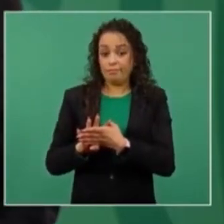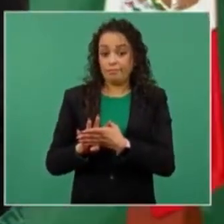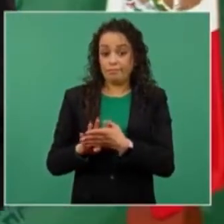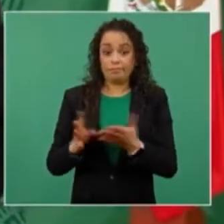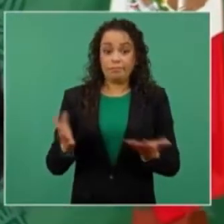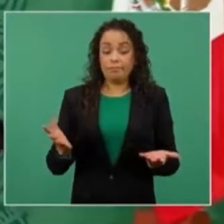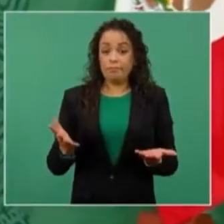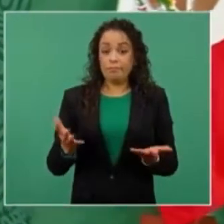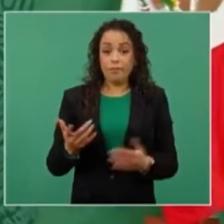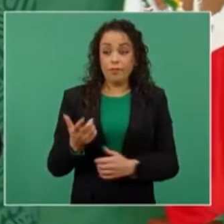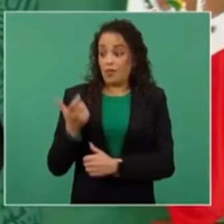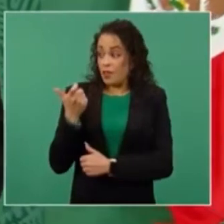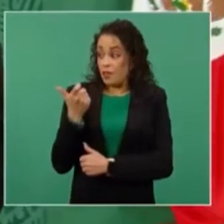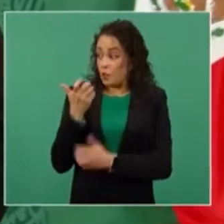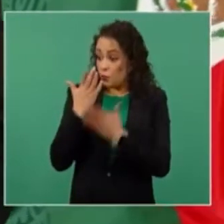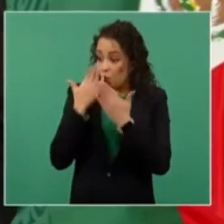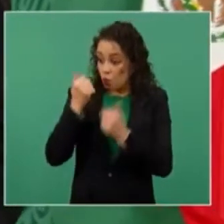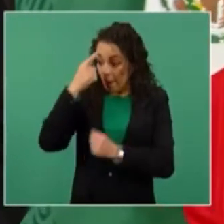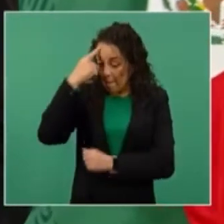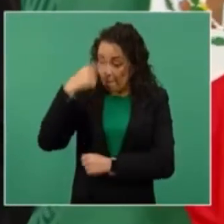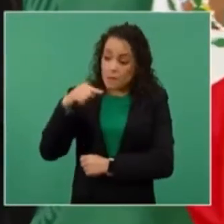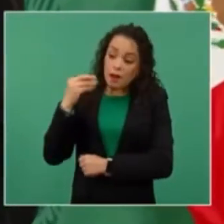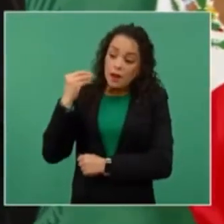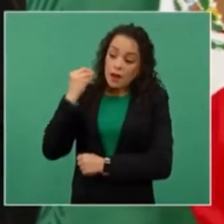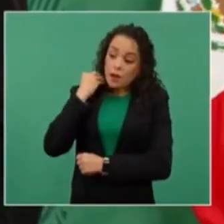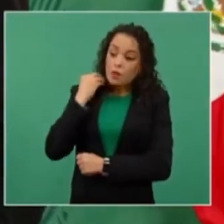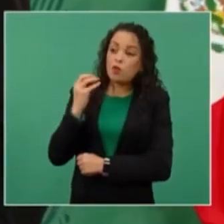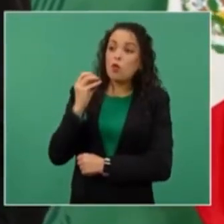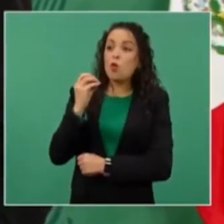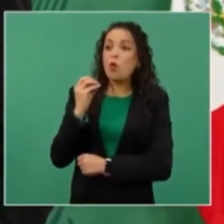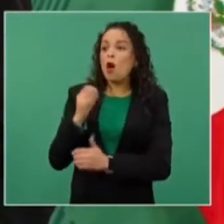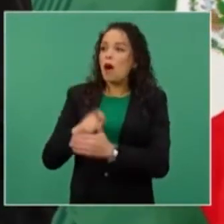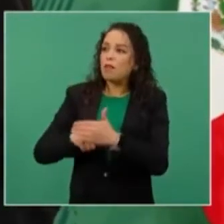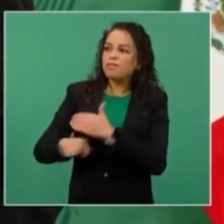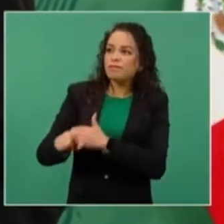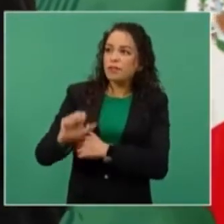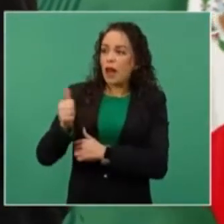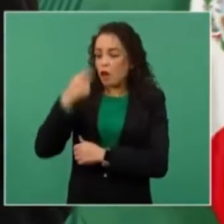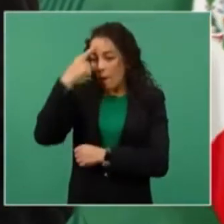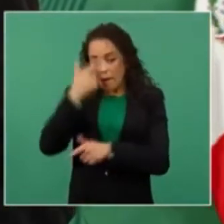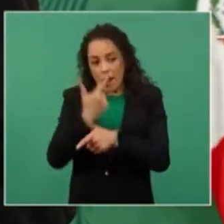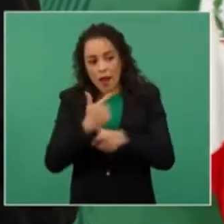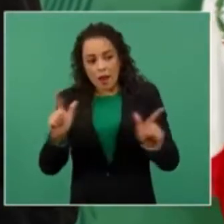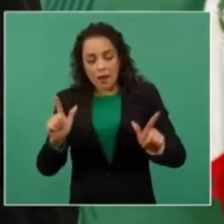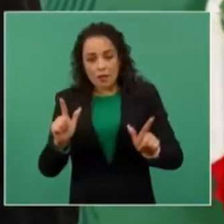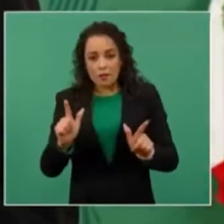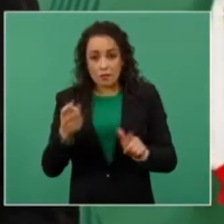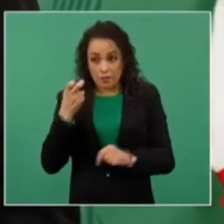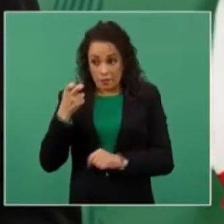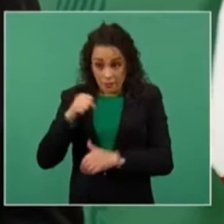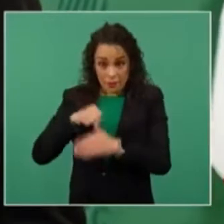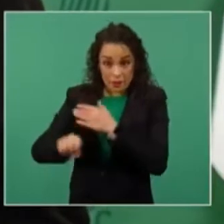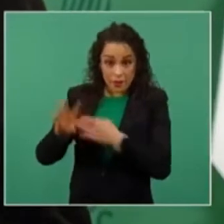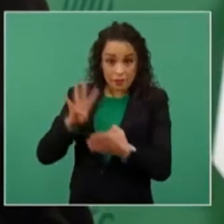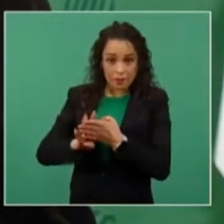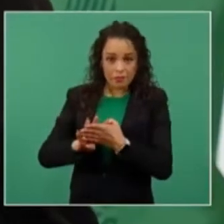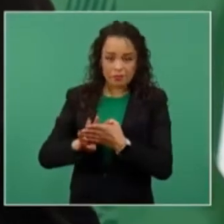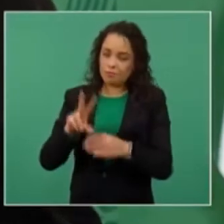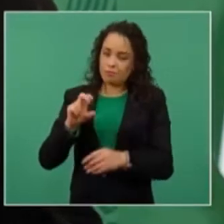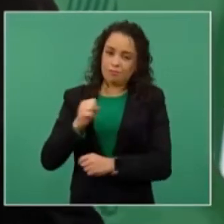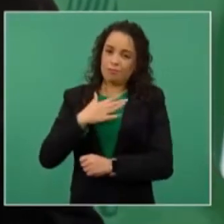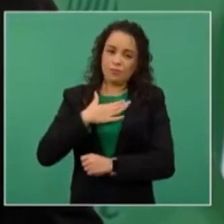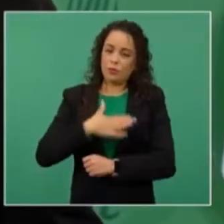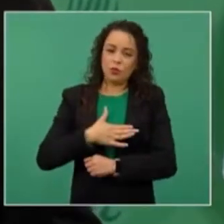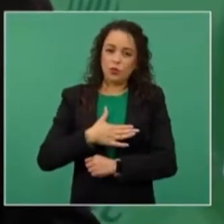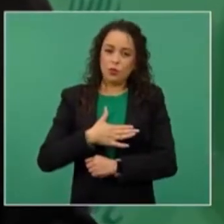comprar su inocencia y que los que cometen delitos